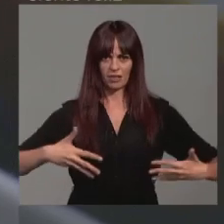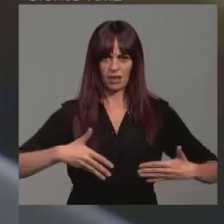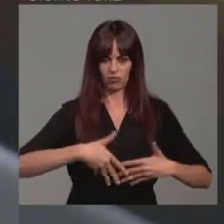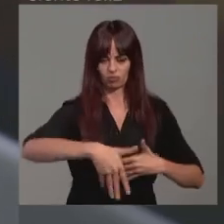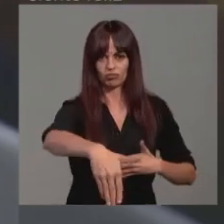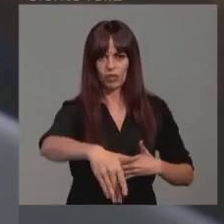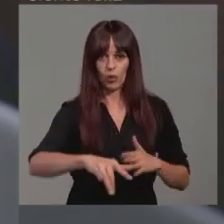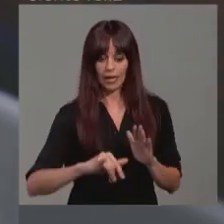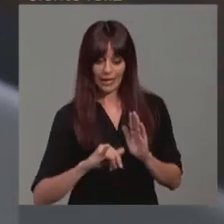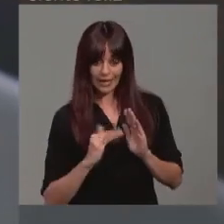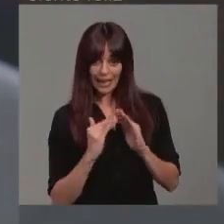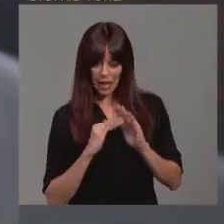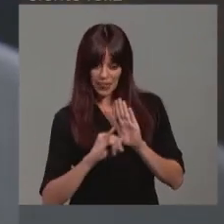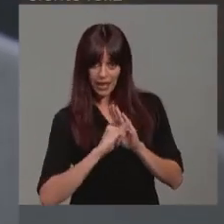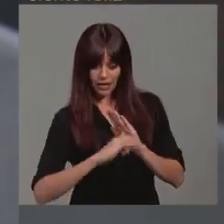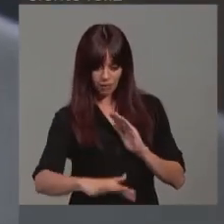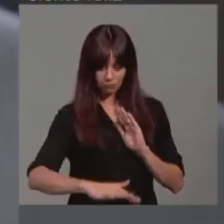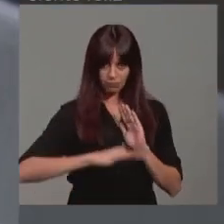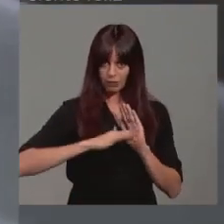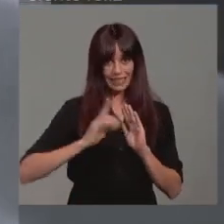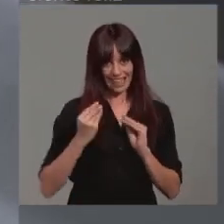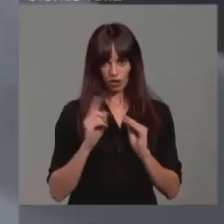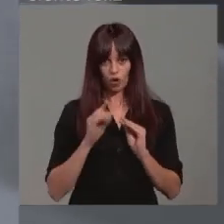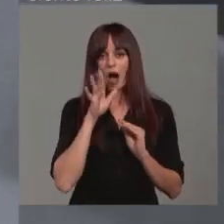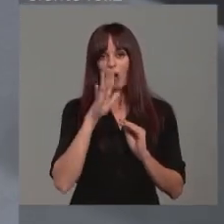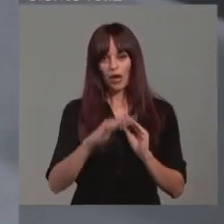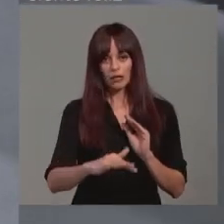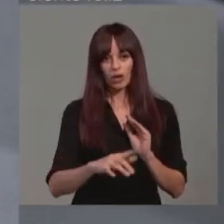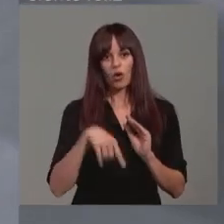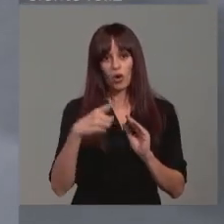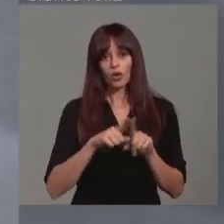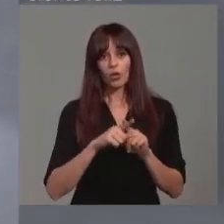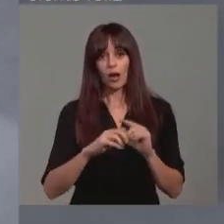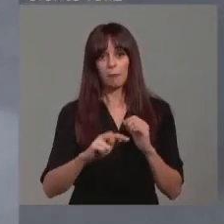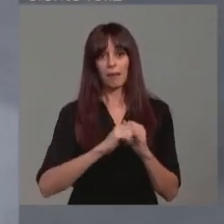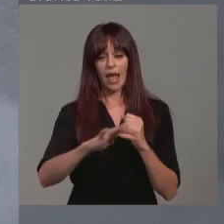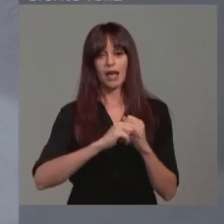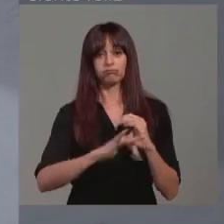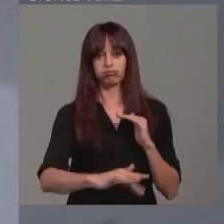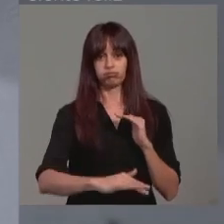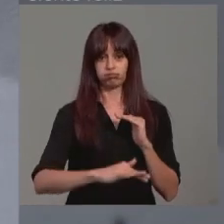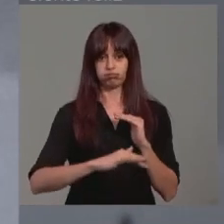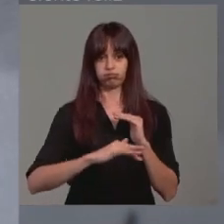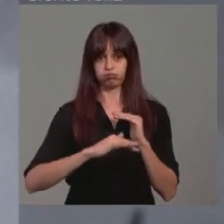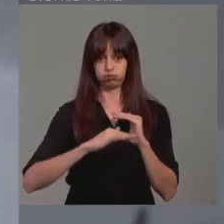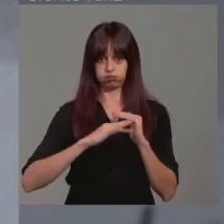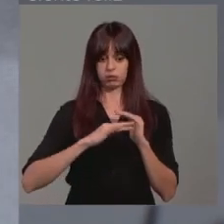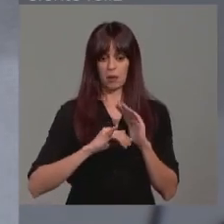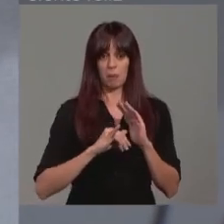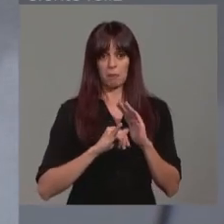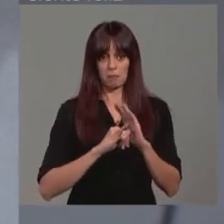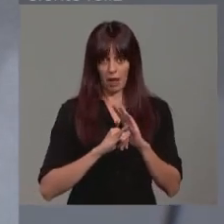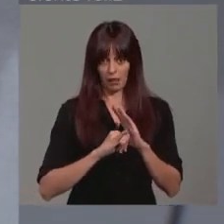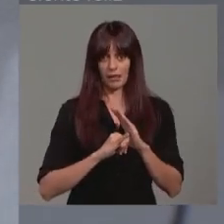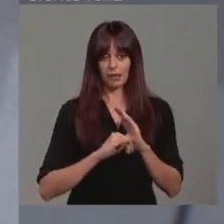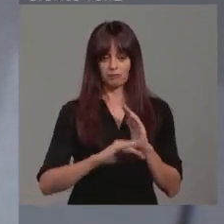no estaban tan cerca las casas de la playa. Claro, luego se ha ido comiendo lo que son las mareas y lo que sea, pues se ido comiendo parte